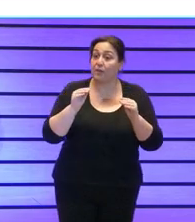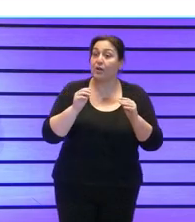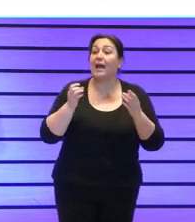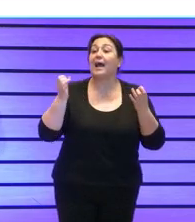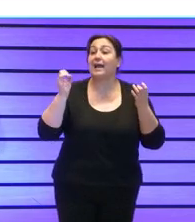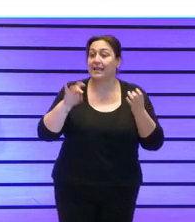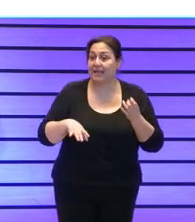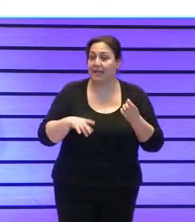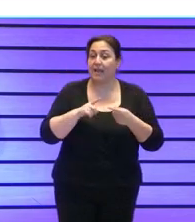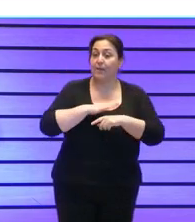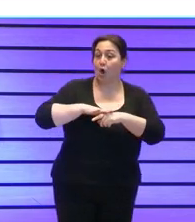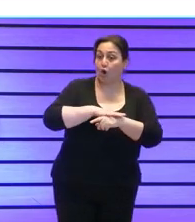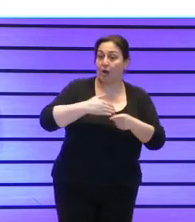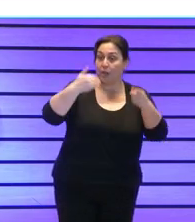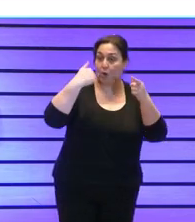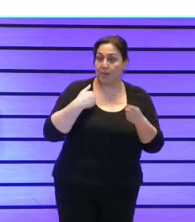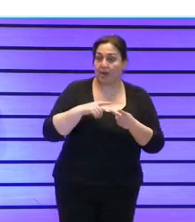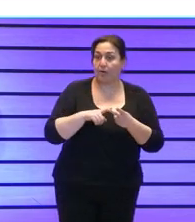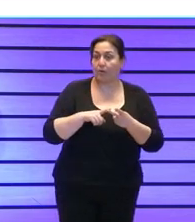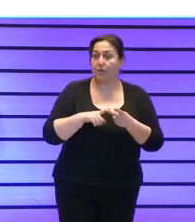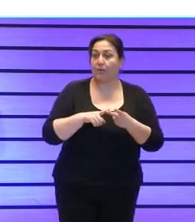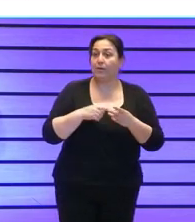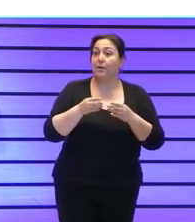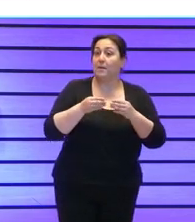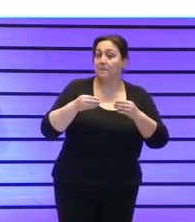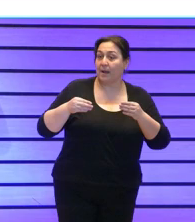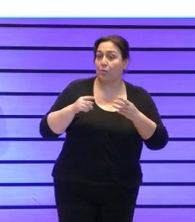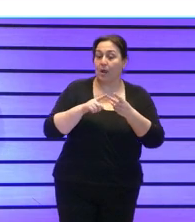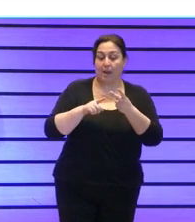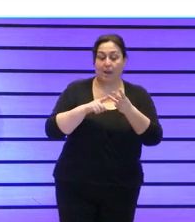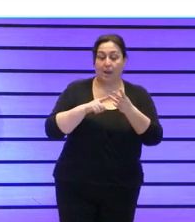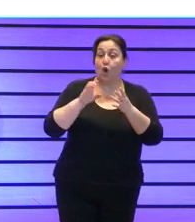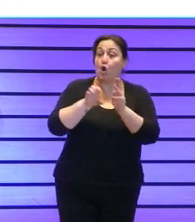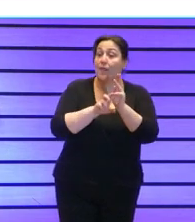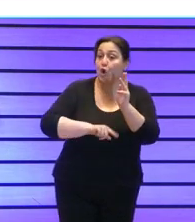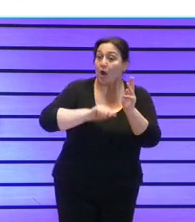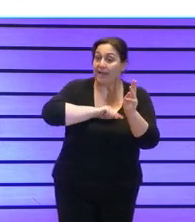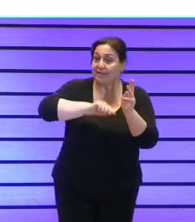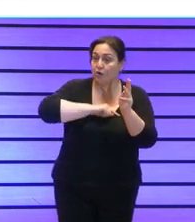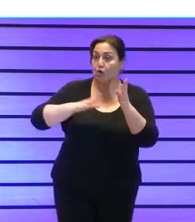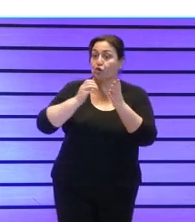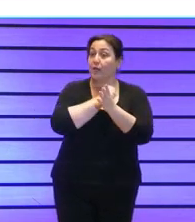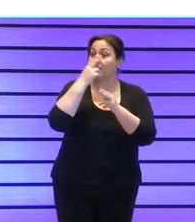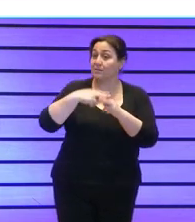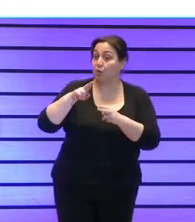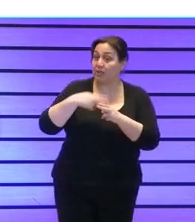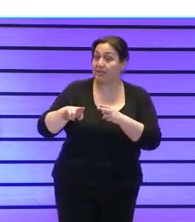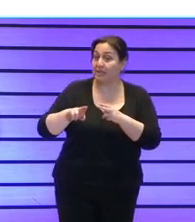desde el órgano de gobierno el manual del Compliant código ético todas las políticas que le afecta al